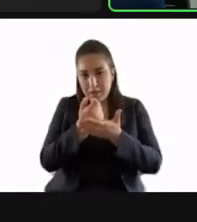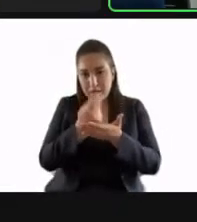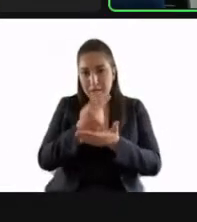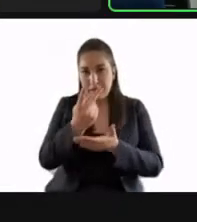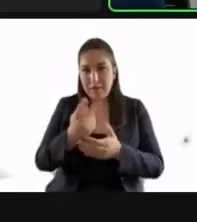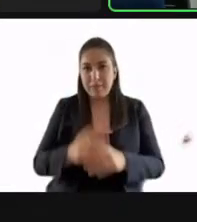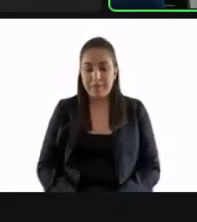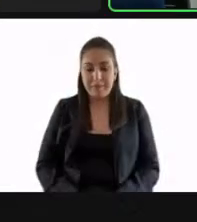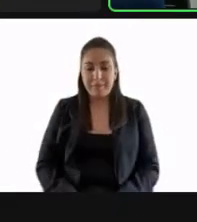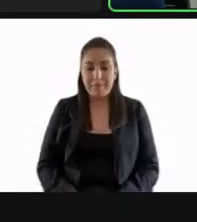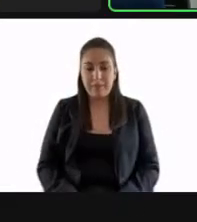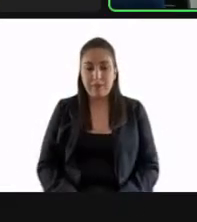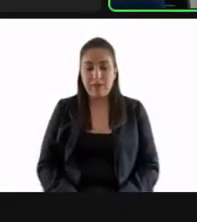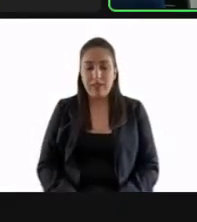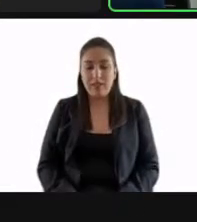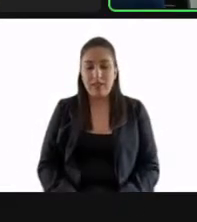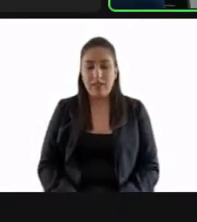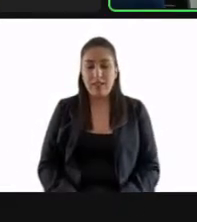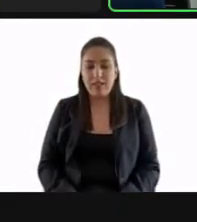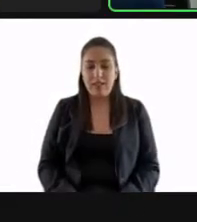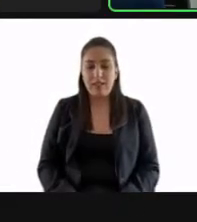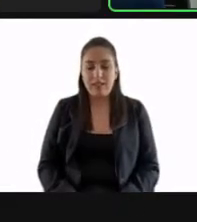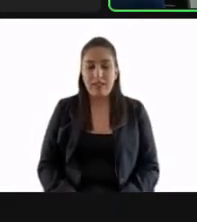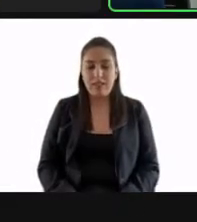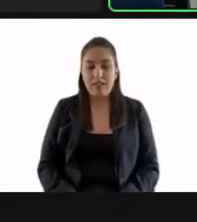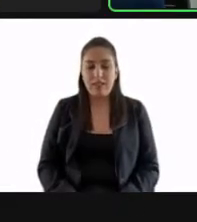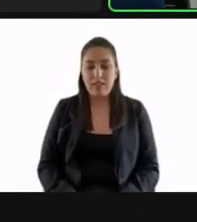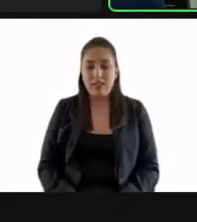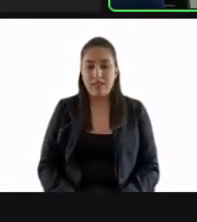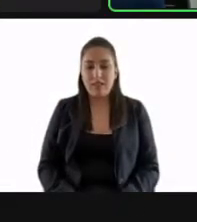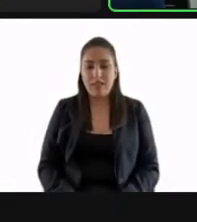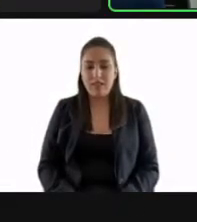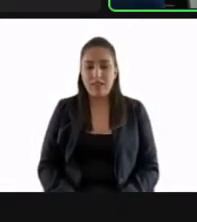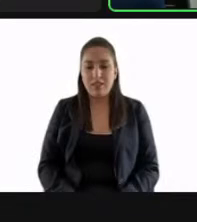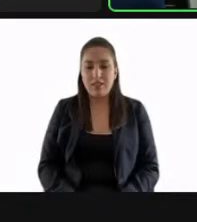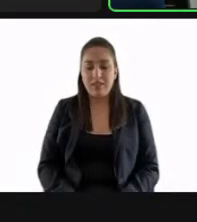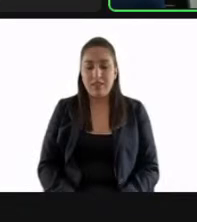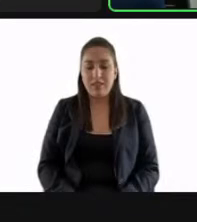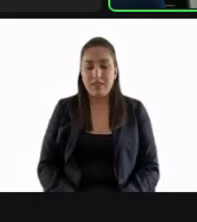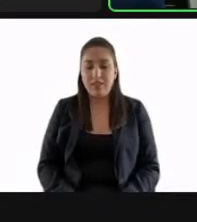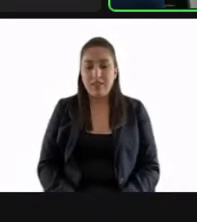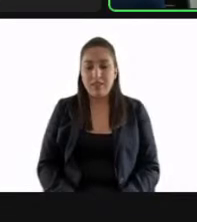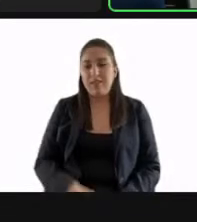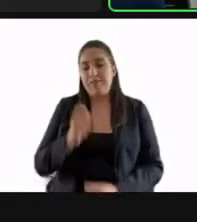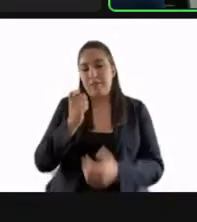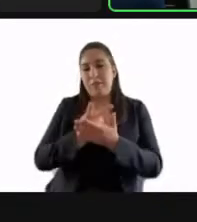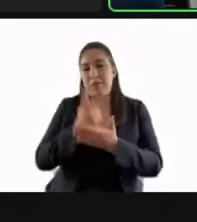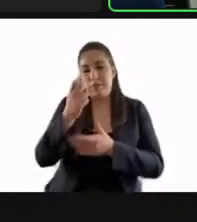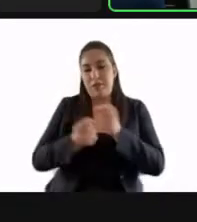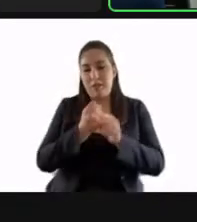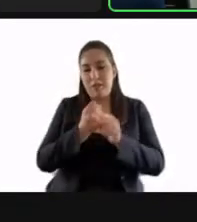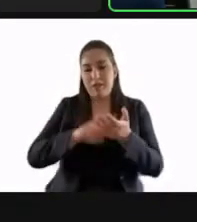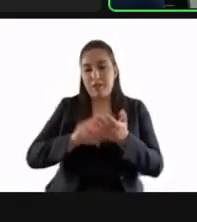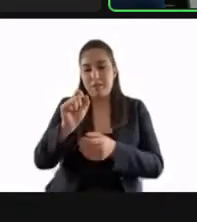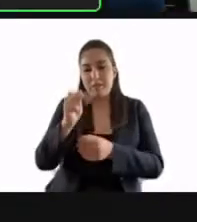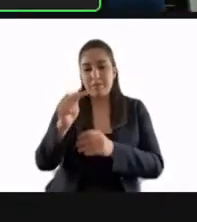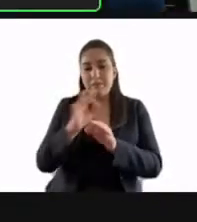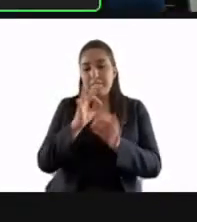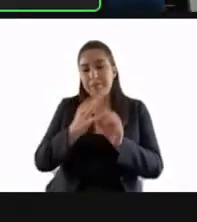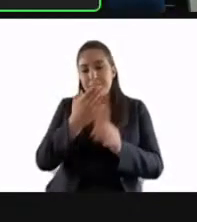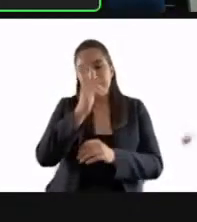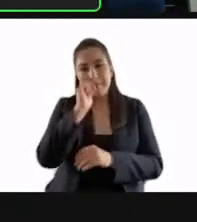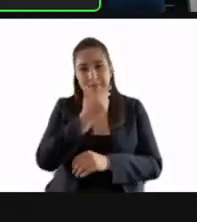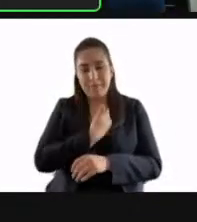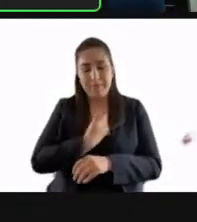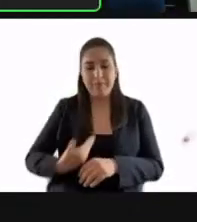Es de la convocatoria y bases para la entrega de la medalla al mérito periodístico del año 2022. Cumplía su instrucción. Muchísimas